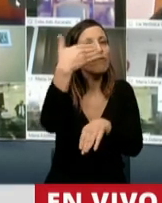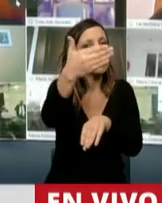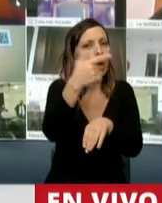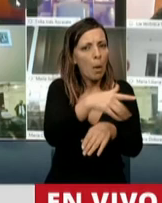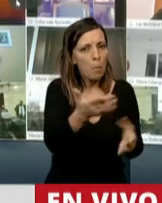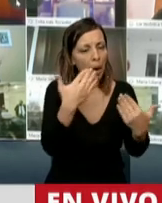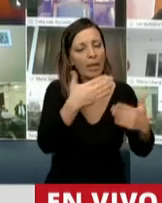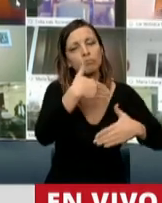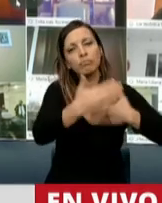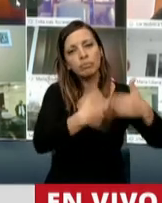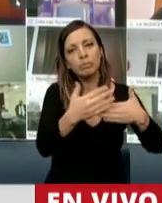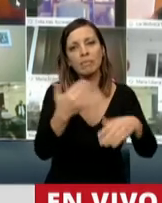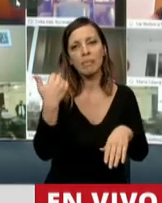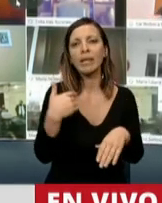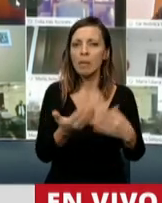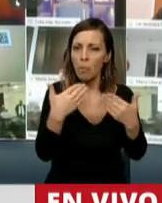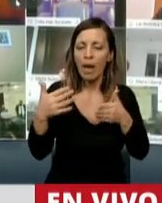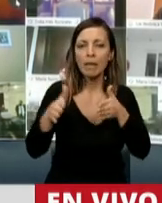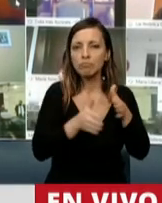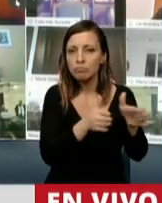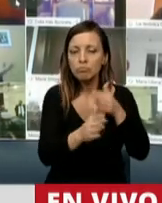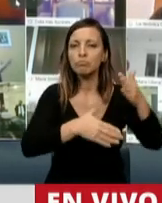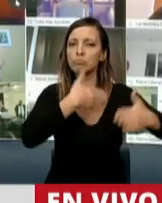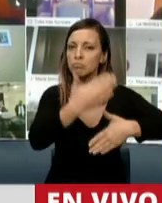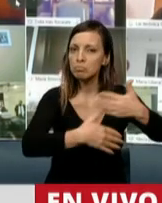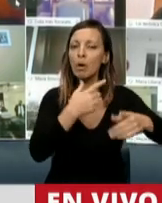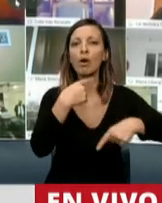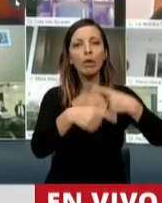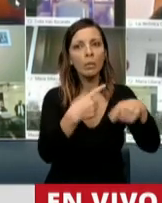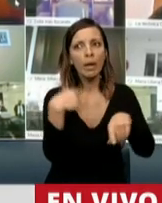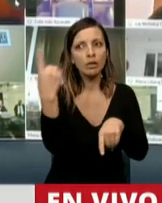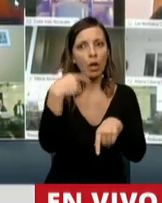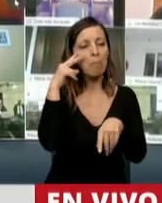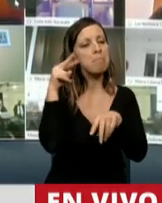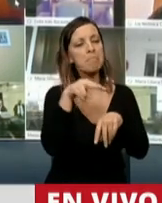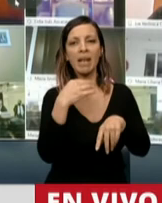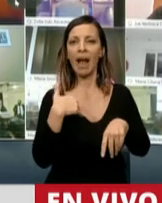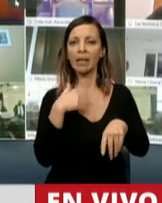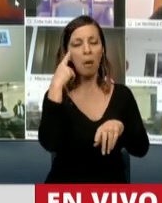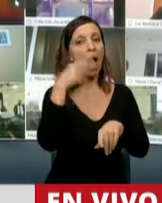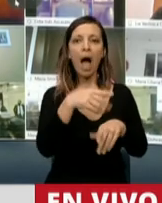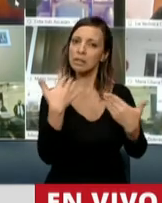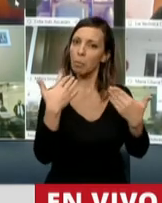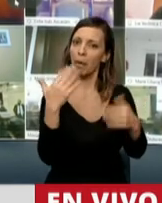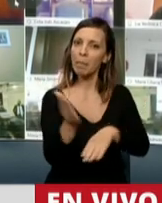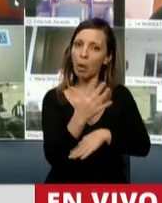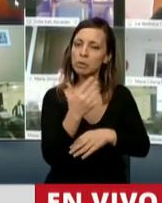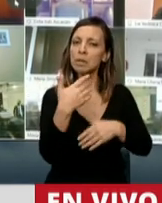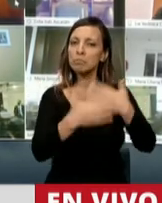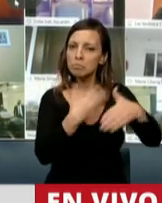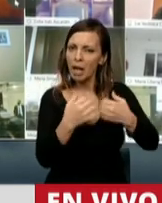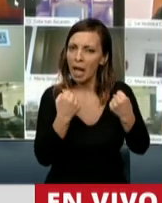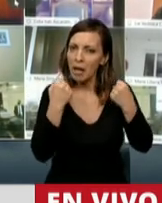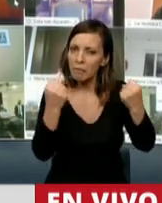Argentina va a ser un país viable, va a ser un país en el que conviene apostar, va a ser un país en el cual todos